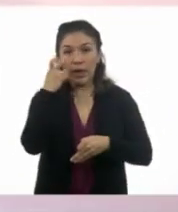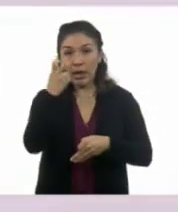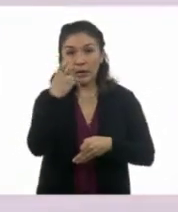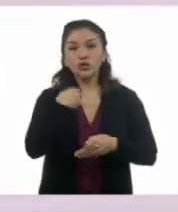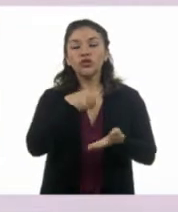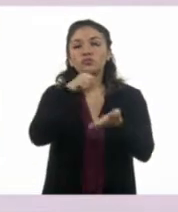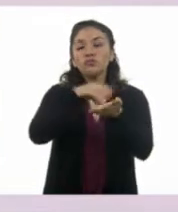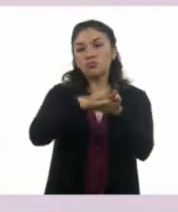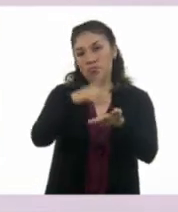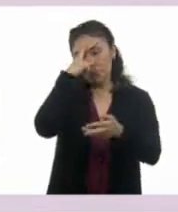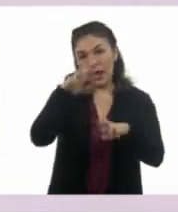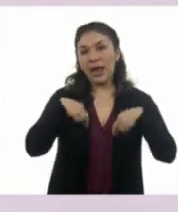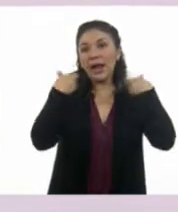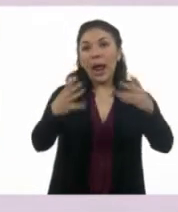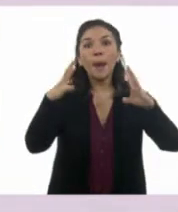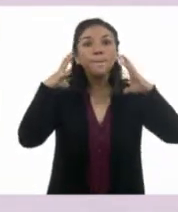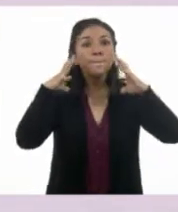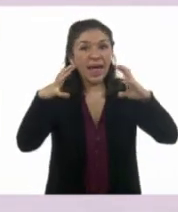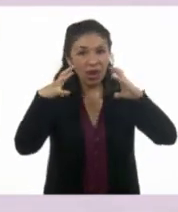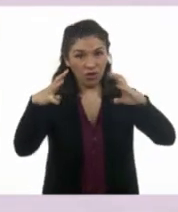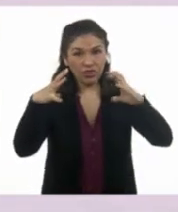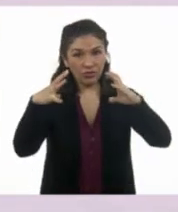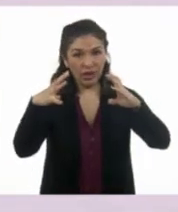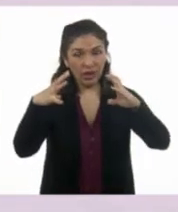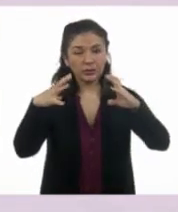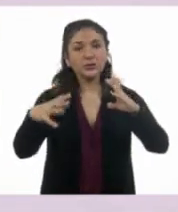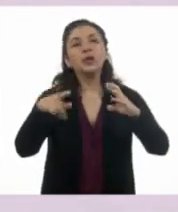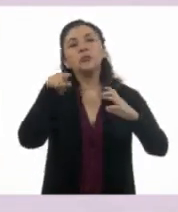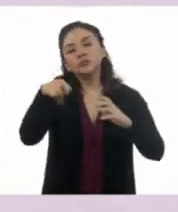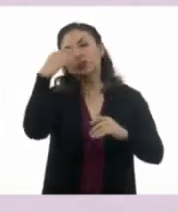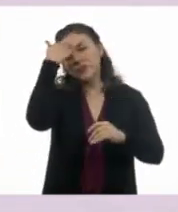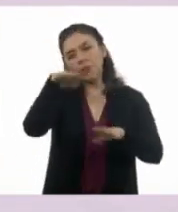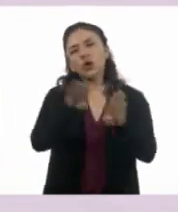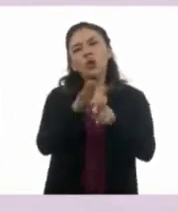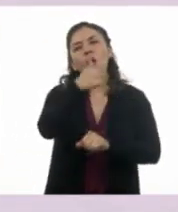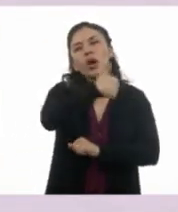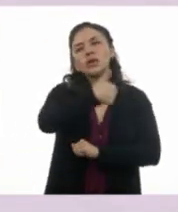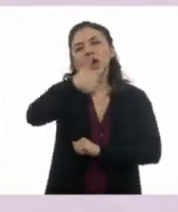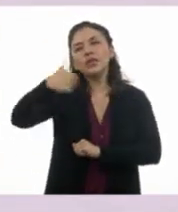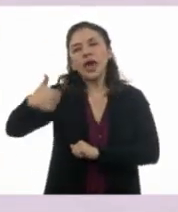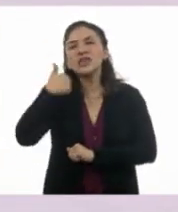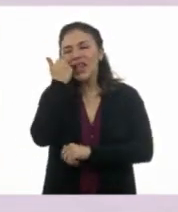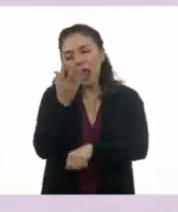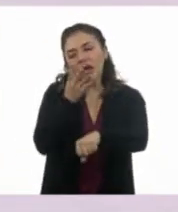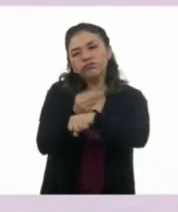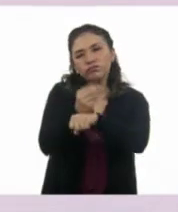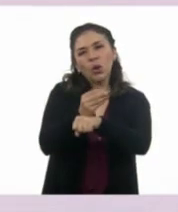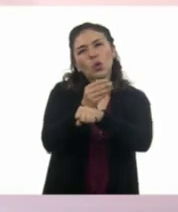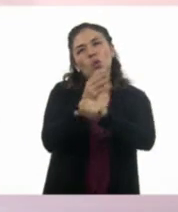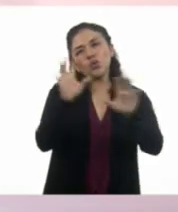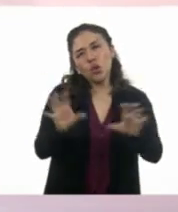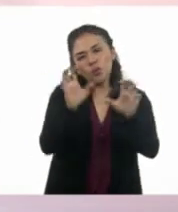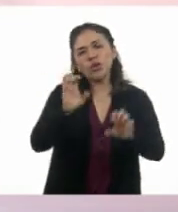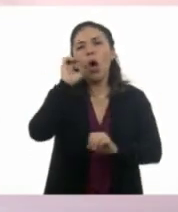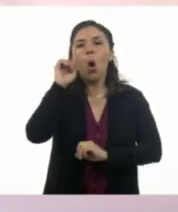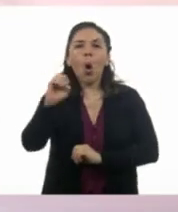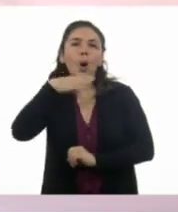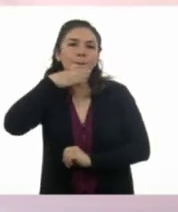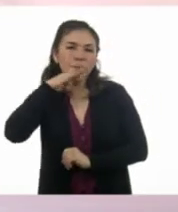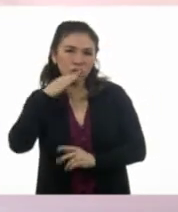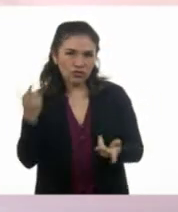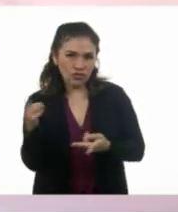vamos a regalarles una pelota grande. Y, bueno, aquí ya sabemos individualmente, pues, que el mantenimiento o el pozole. Exactamente.